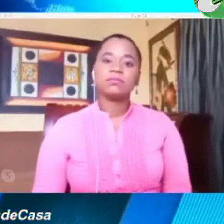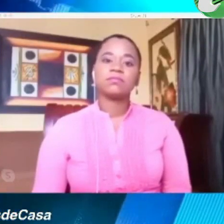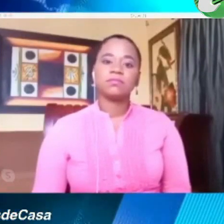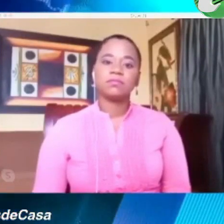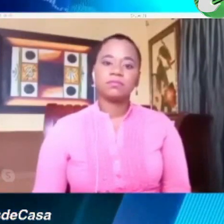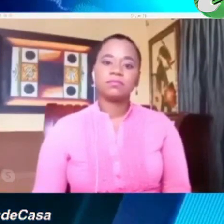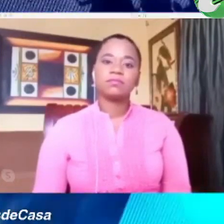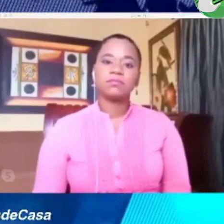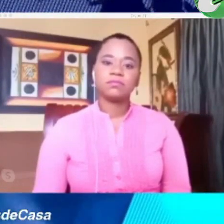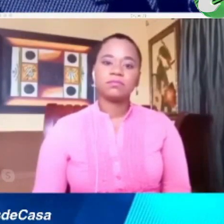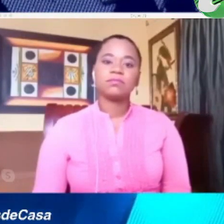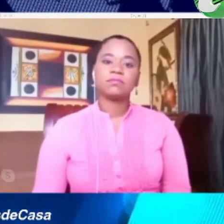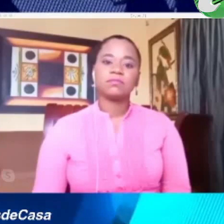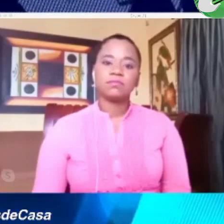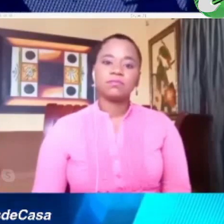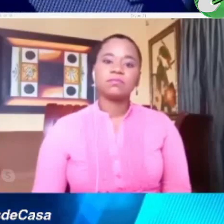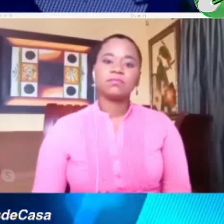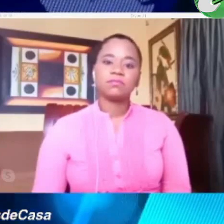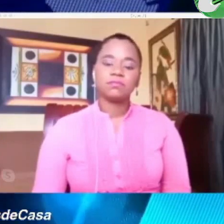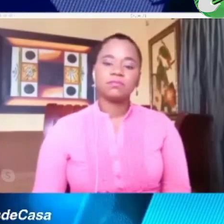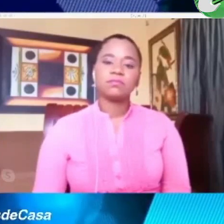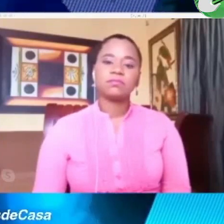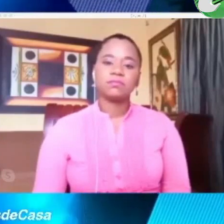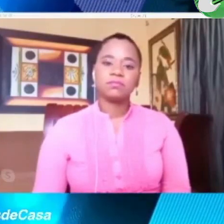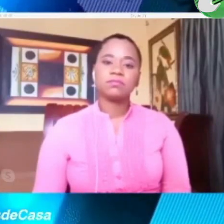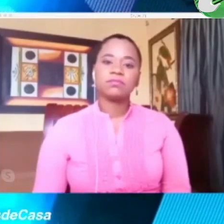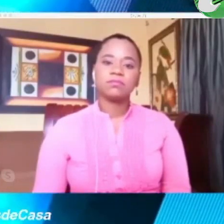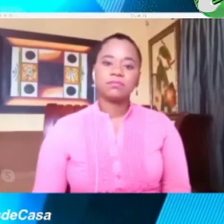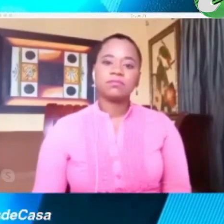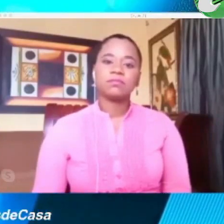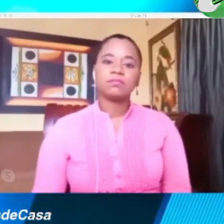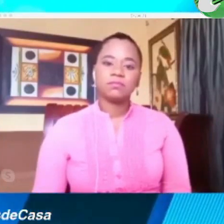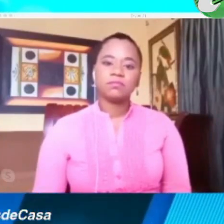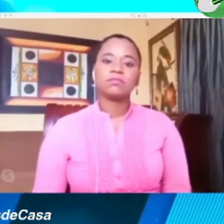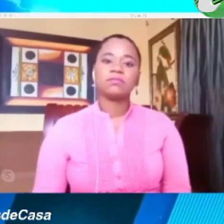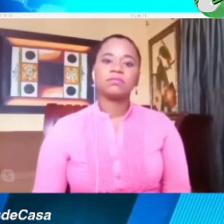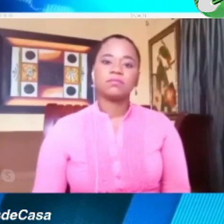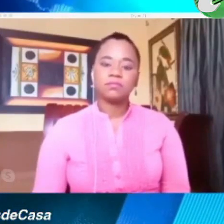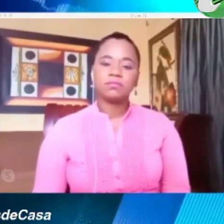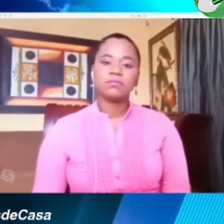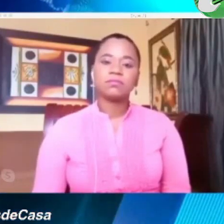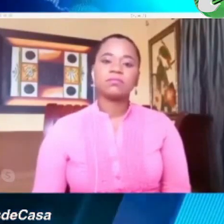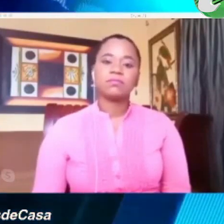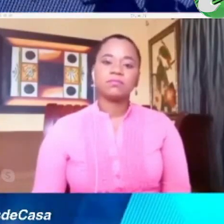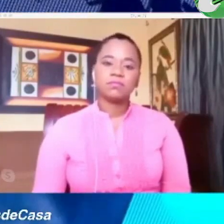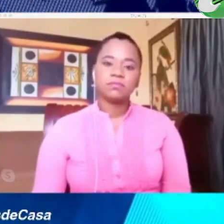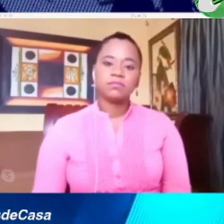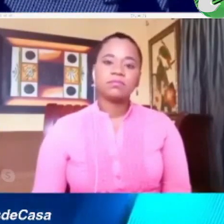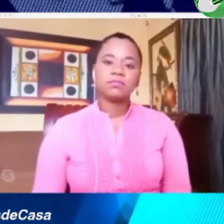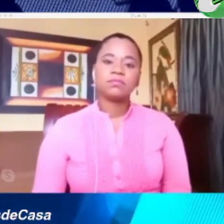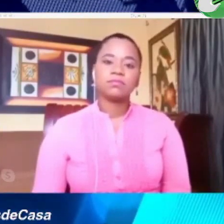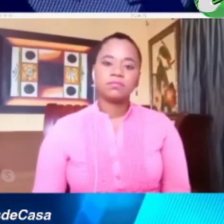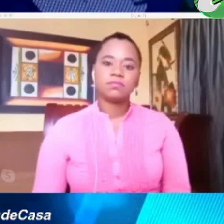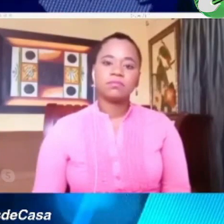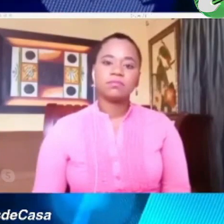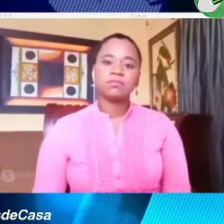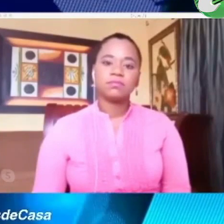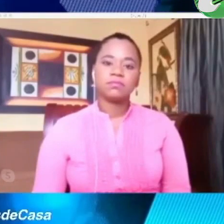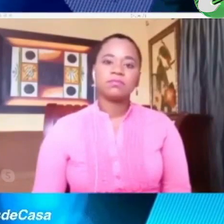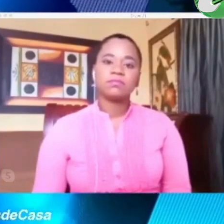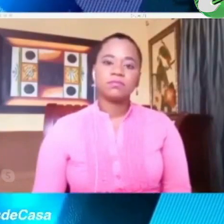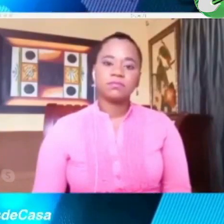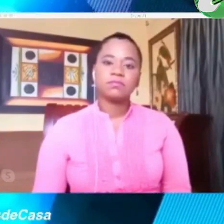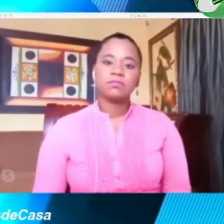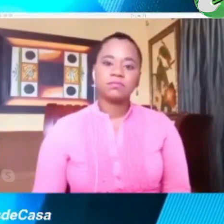sin circulación y tránsito solamente los camiones suplidores de